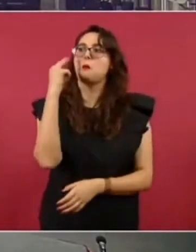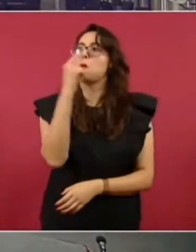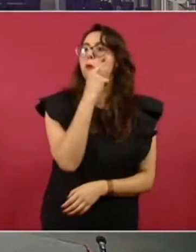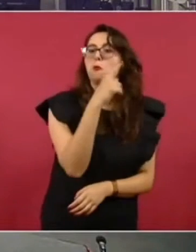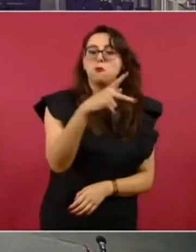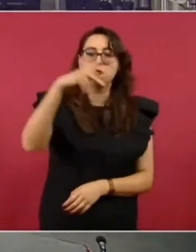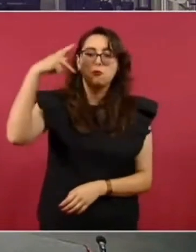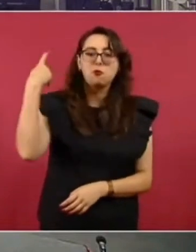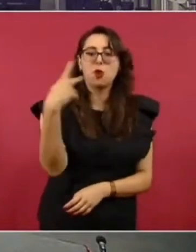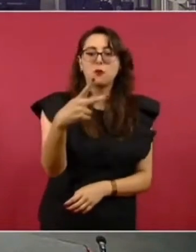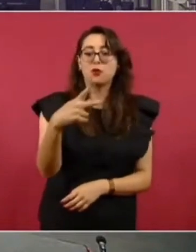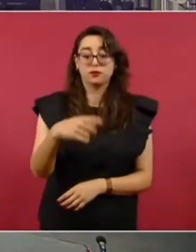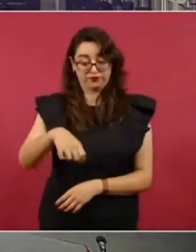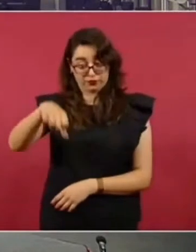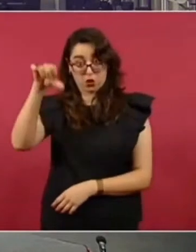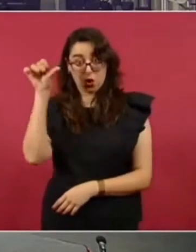eso.